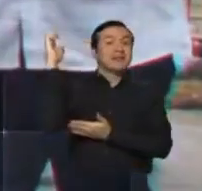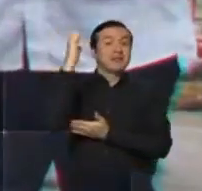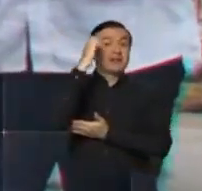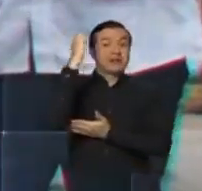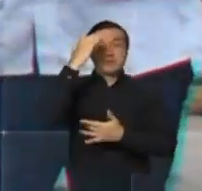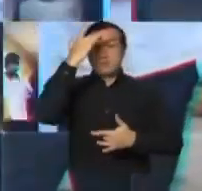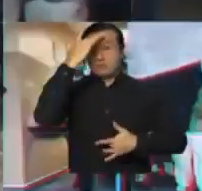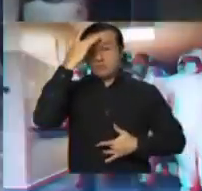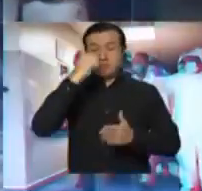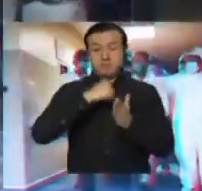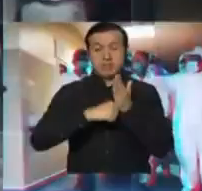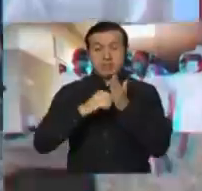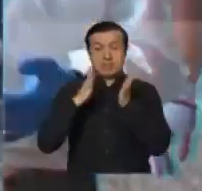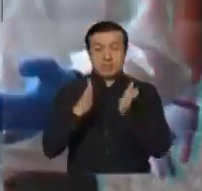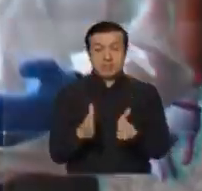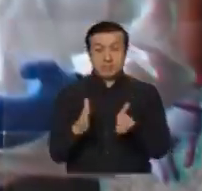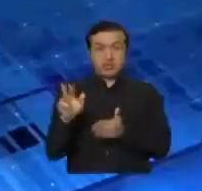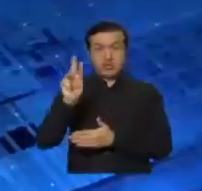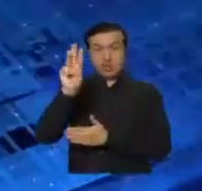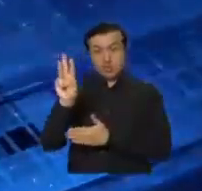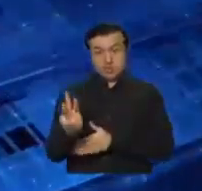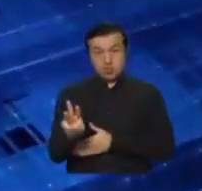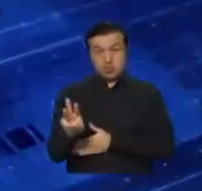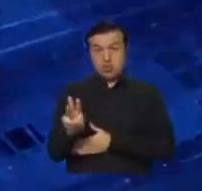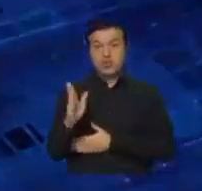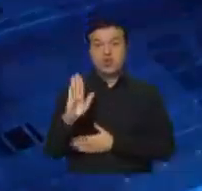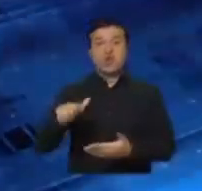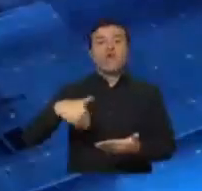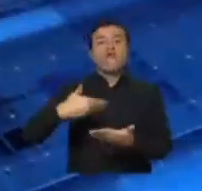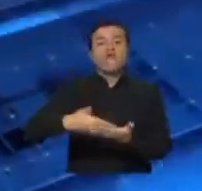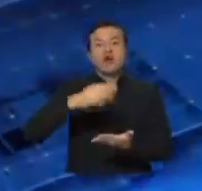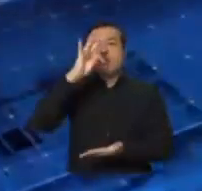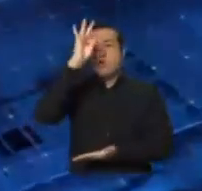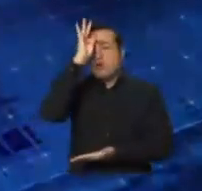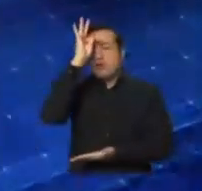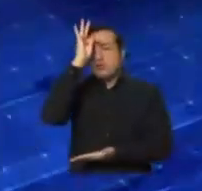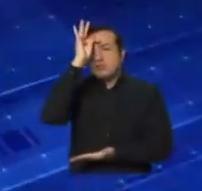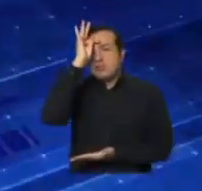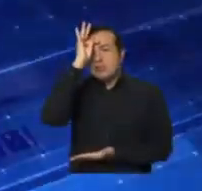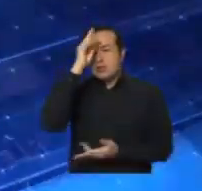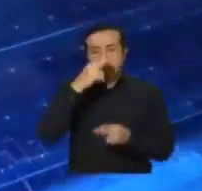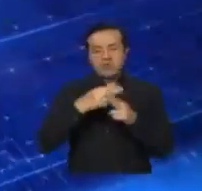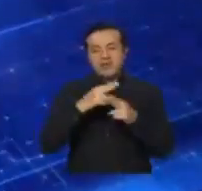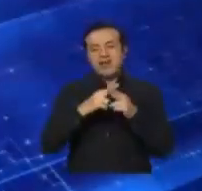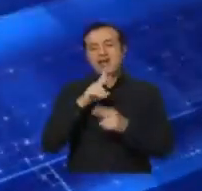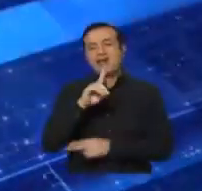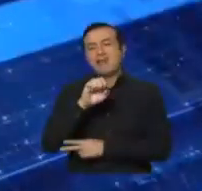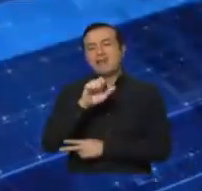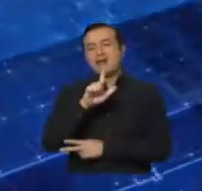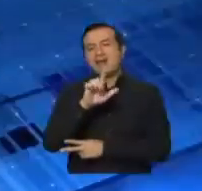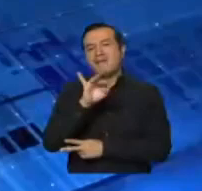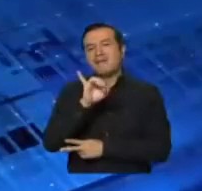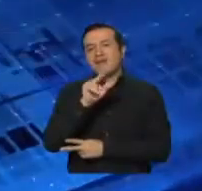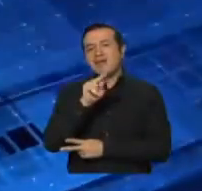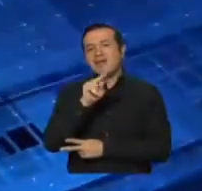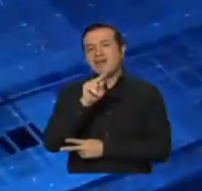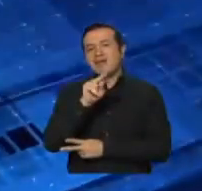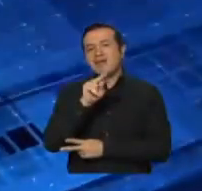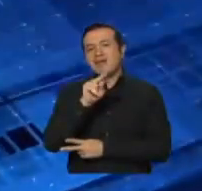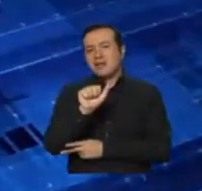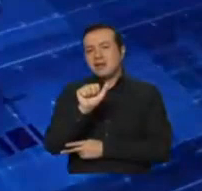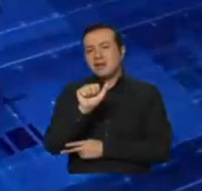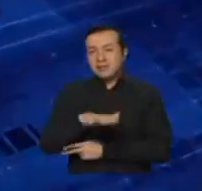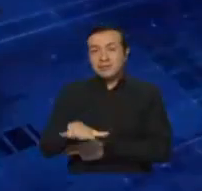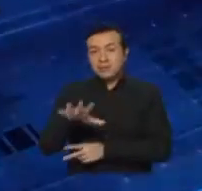el ministro de Salud Pública, Juan Carlos Ceballos, visitó las antiguas instalaciones del Hospital Delfina Torres de Concha Centro. La autoridad